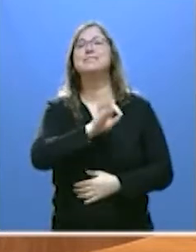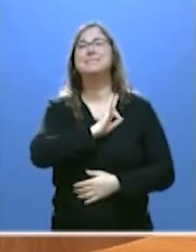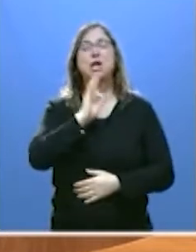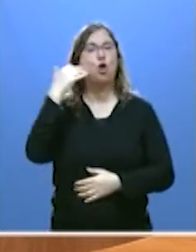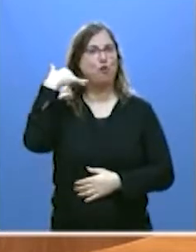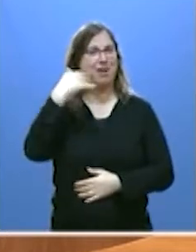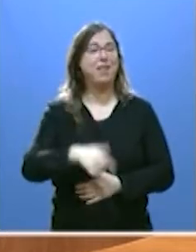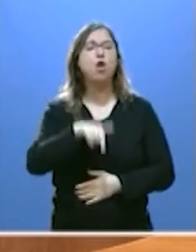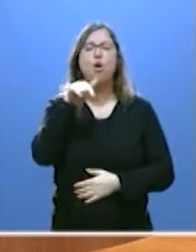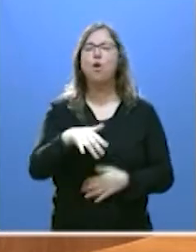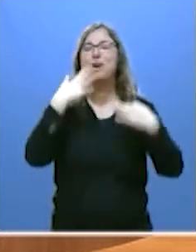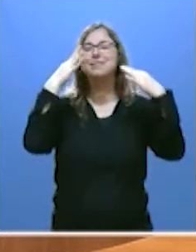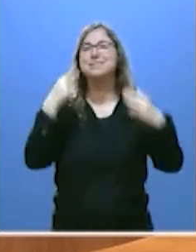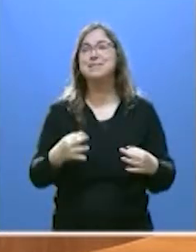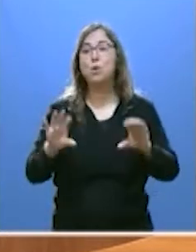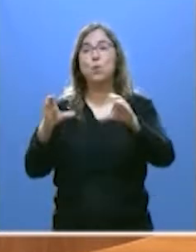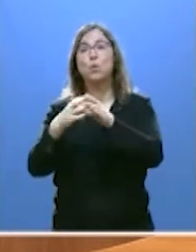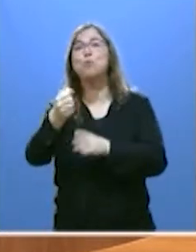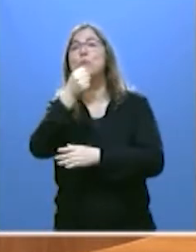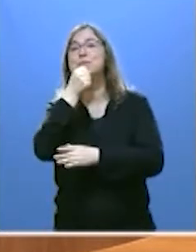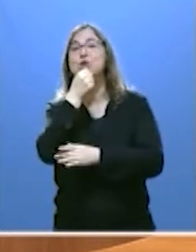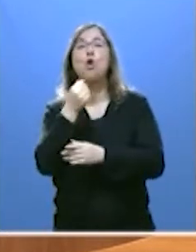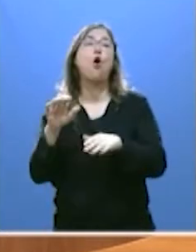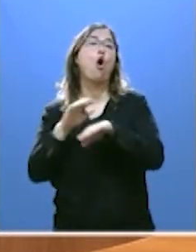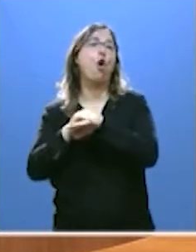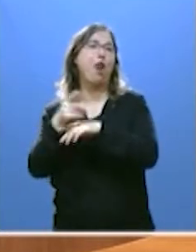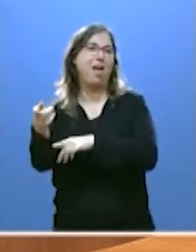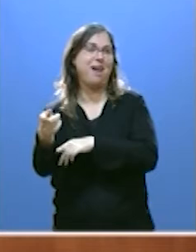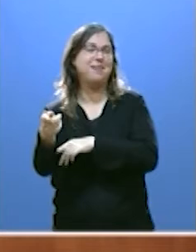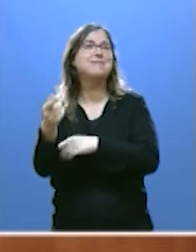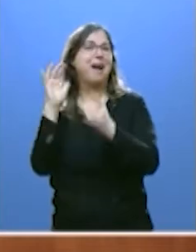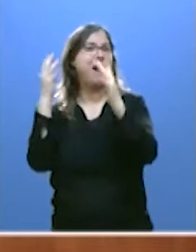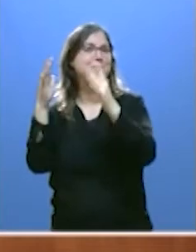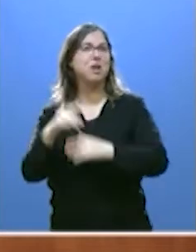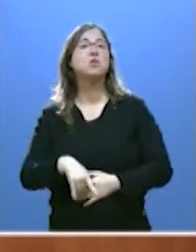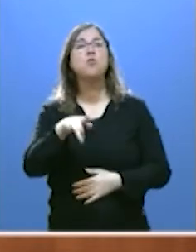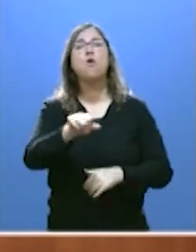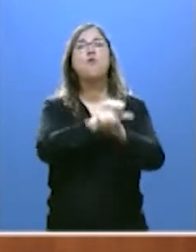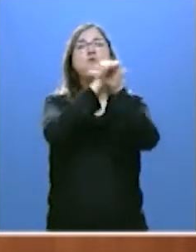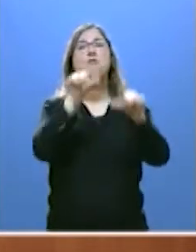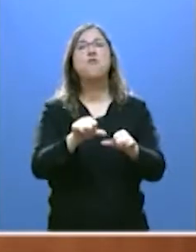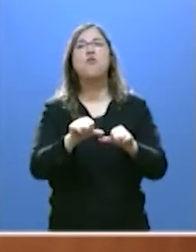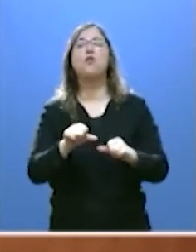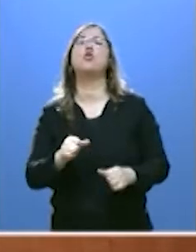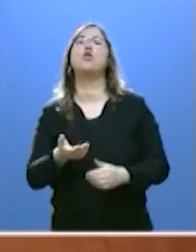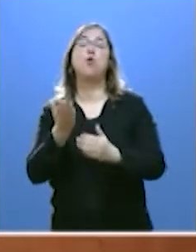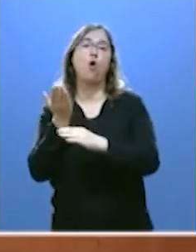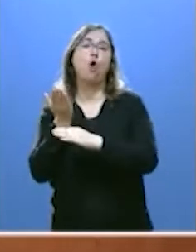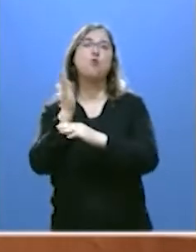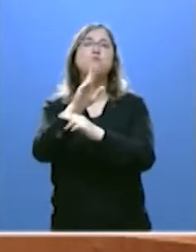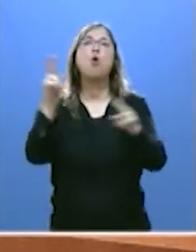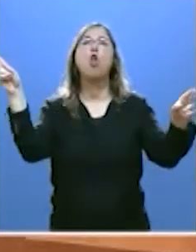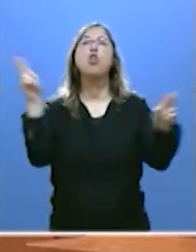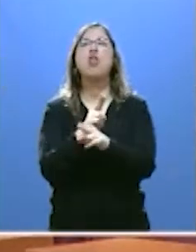que le aplauden desde el Grupo Socialista sus colegas de moción. Según su jerga, moción de rapiña, señor